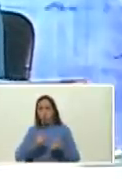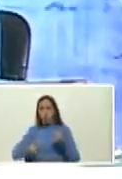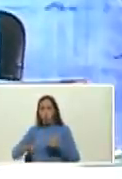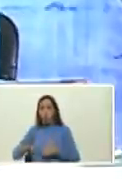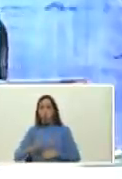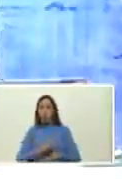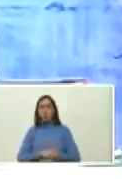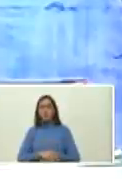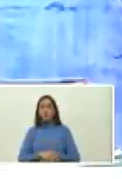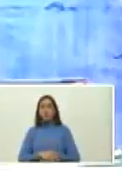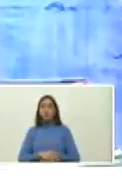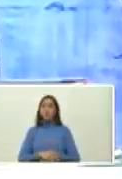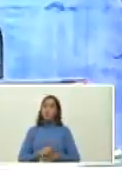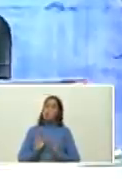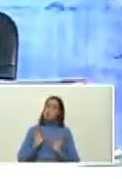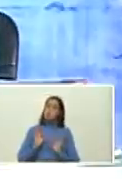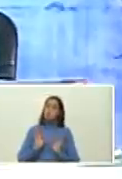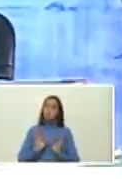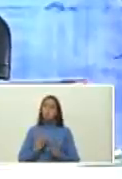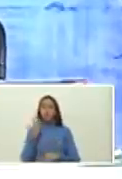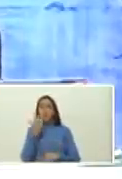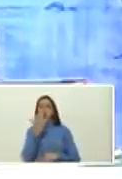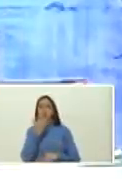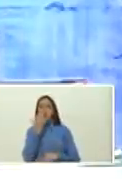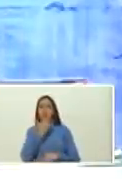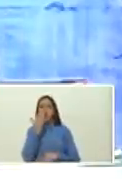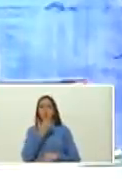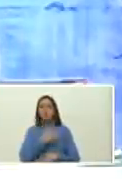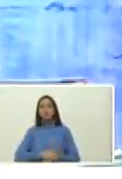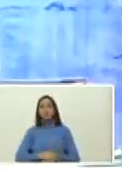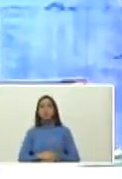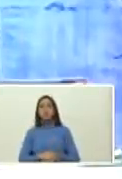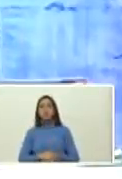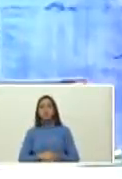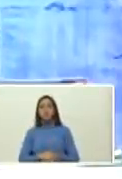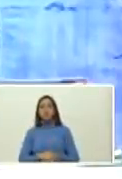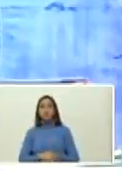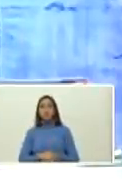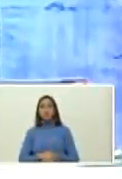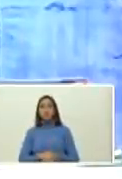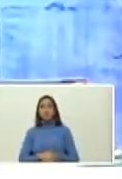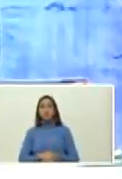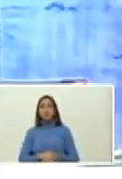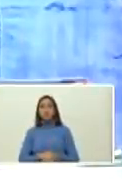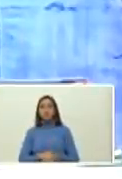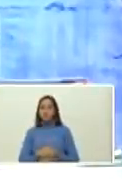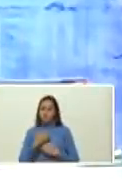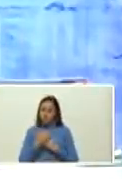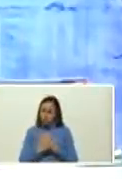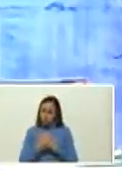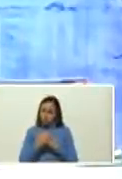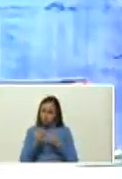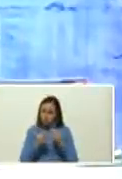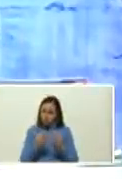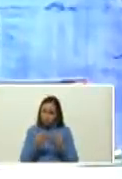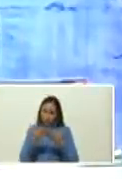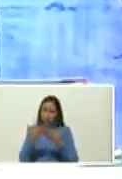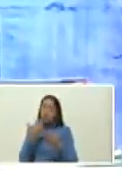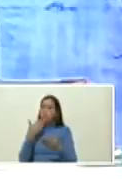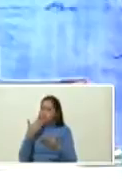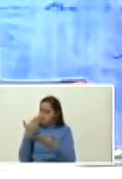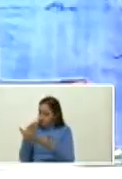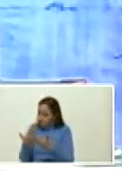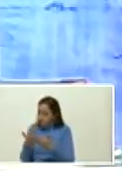mi cariño gracias